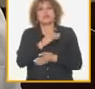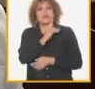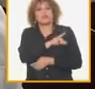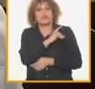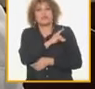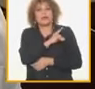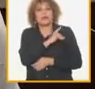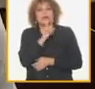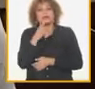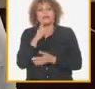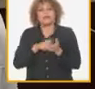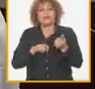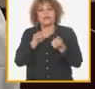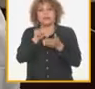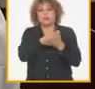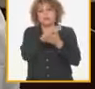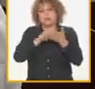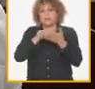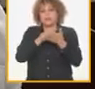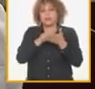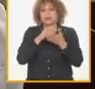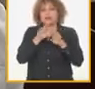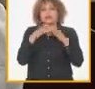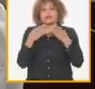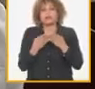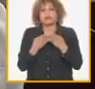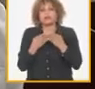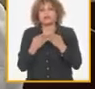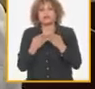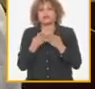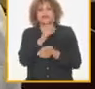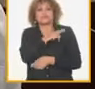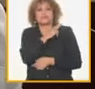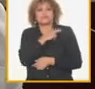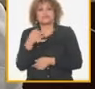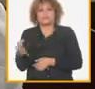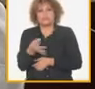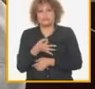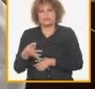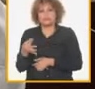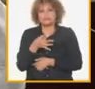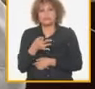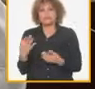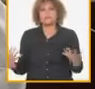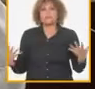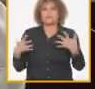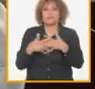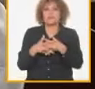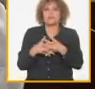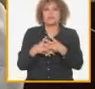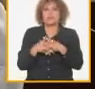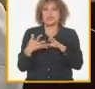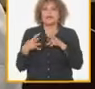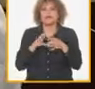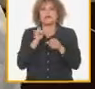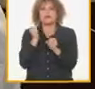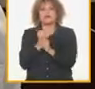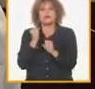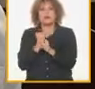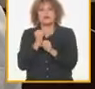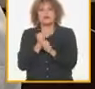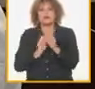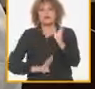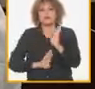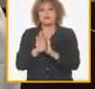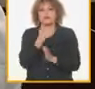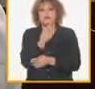popular y todos los factores del municipio y esos planes de la soberanía alimentaria se corresponden con las estrategias de desarrollo económico y social de